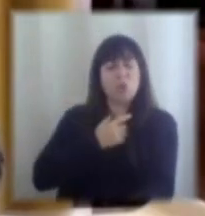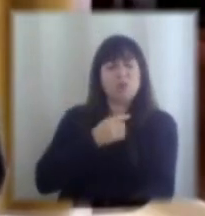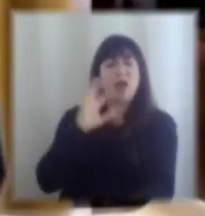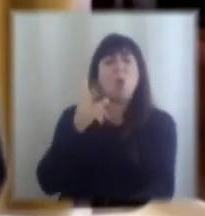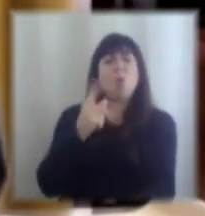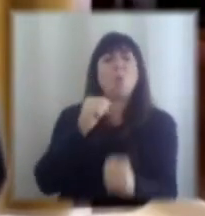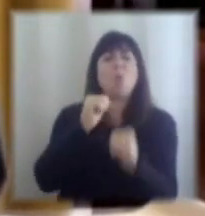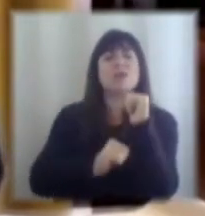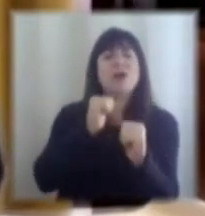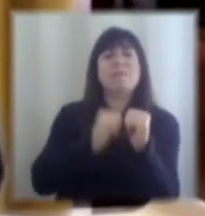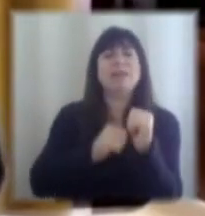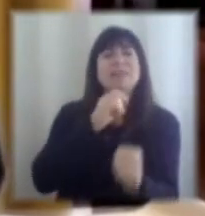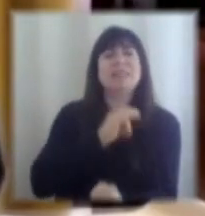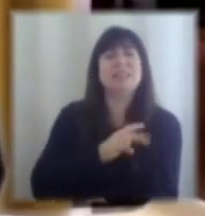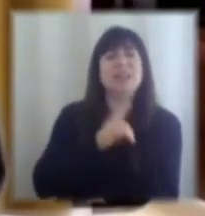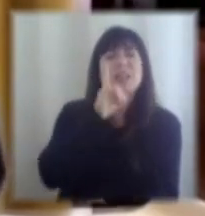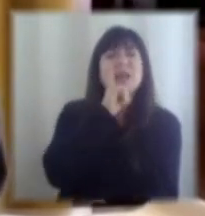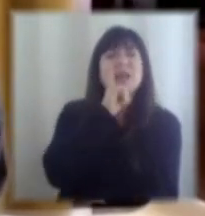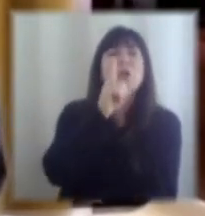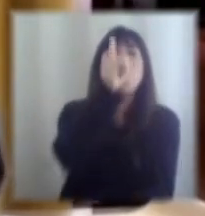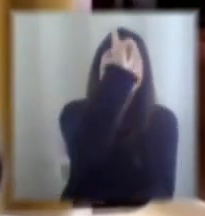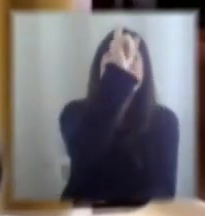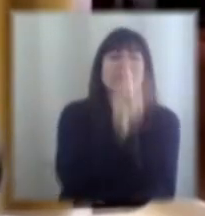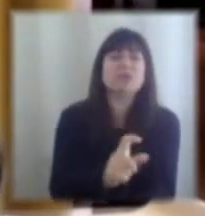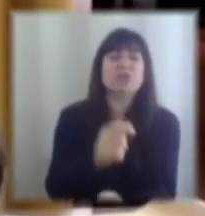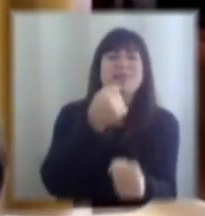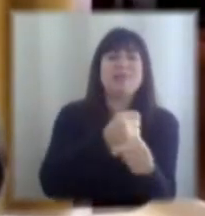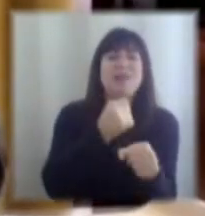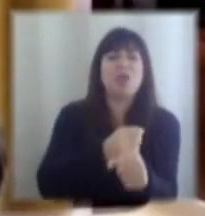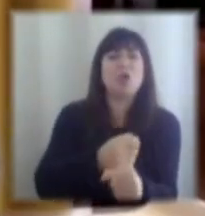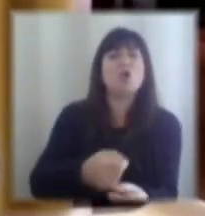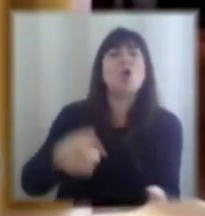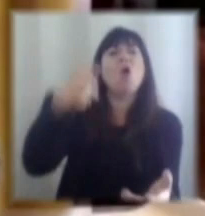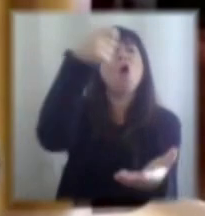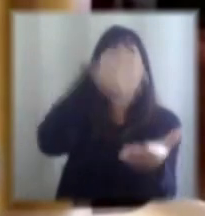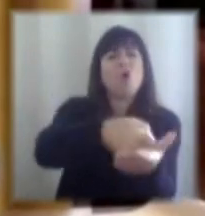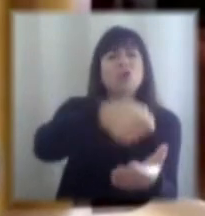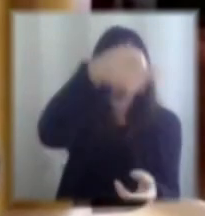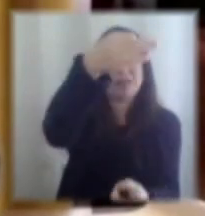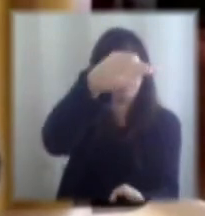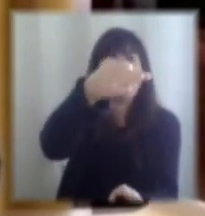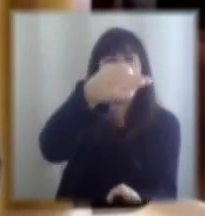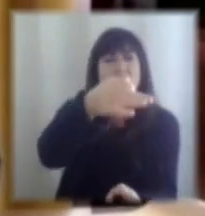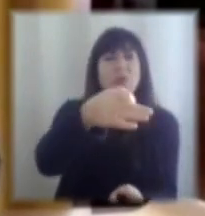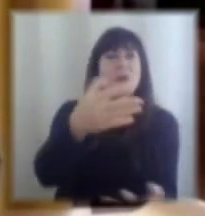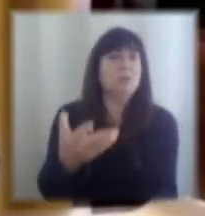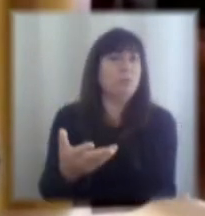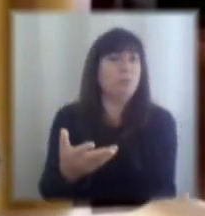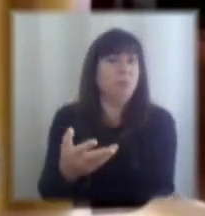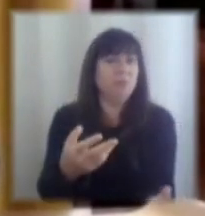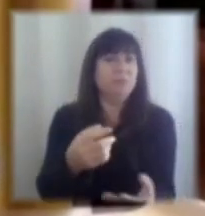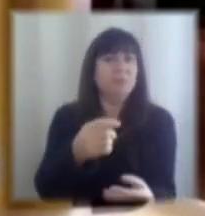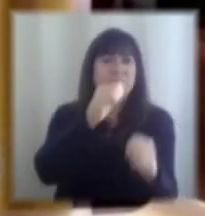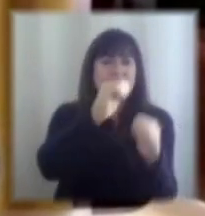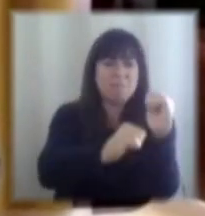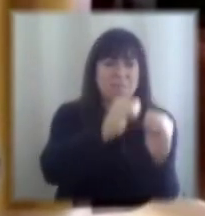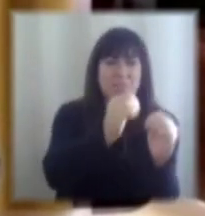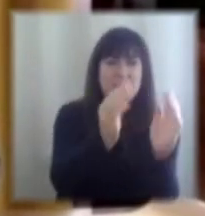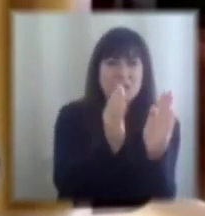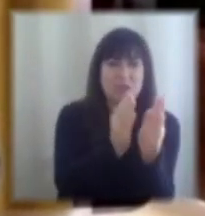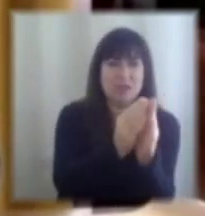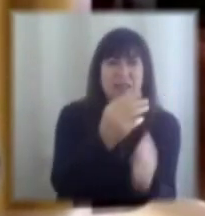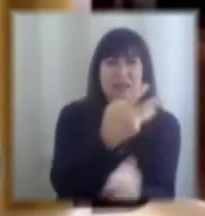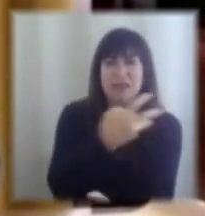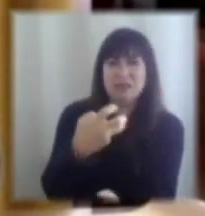menos un trabajador contratado? ¿cierto? porque acá lo que nos interesa también es proteger el empleo la verdad es que a nivel de las pymes estamos hablando de 300